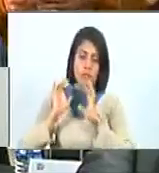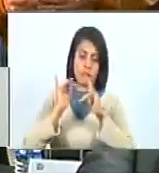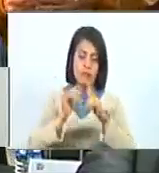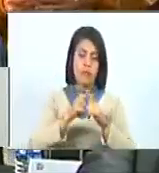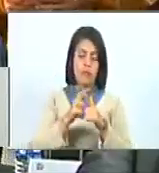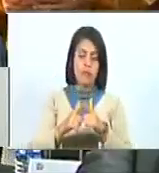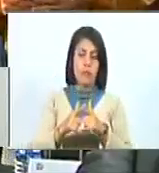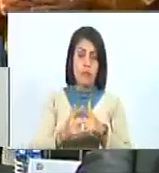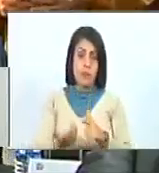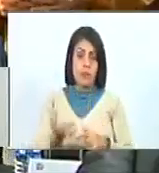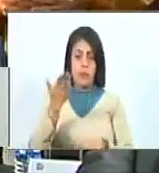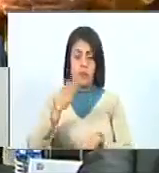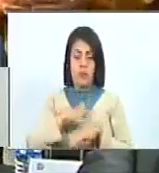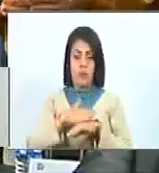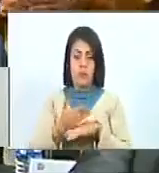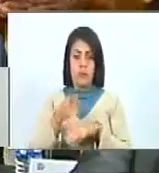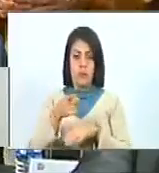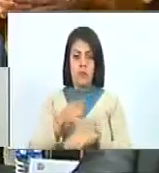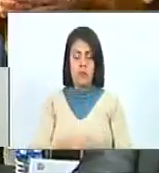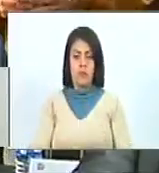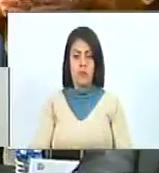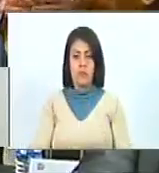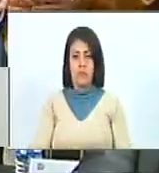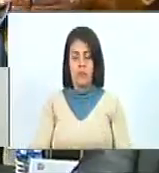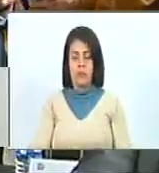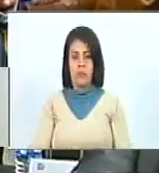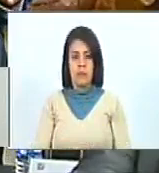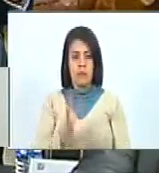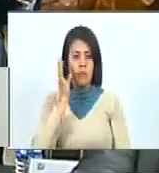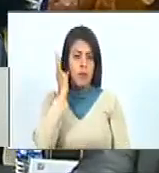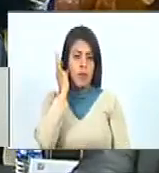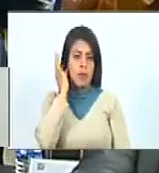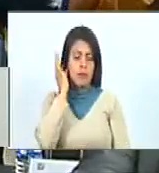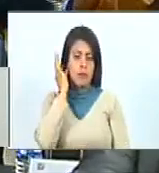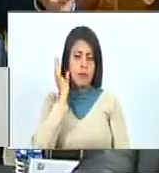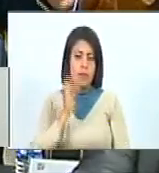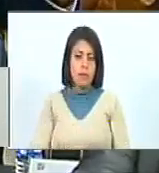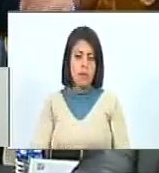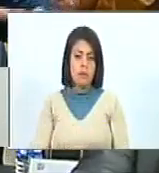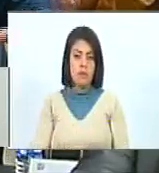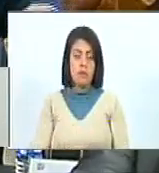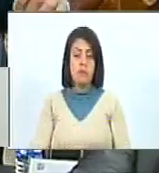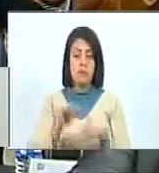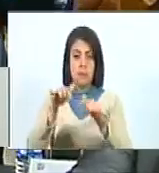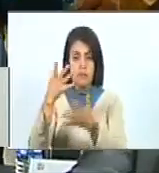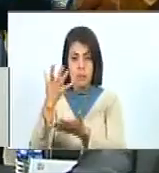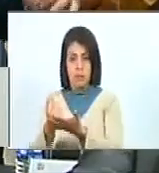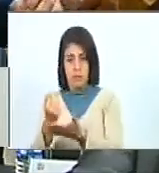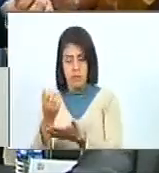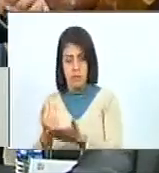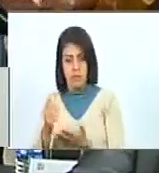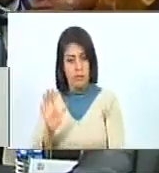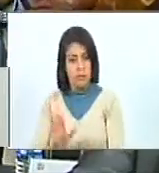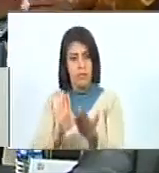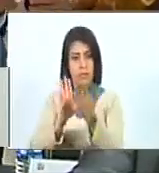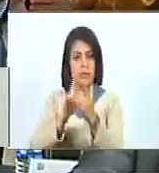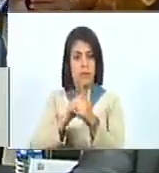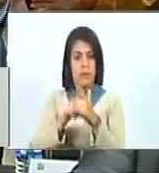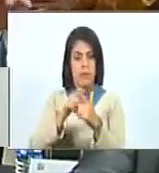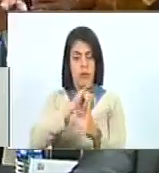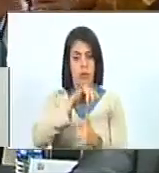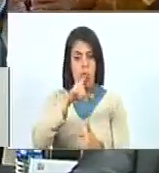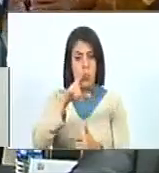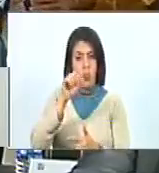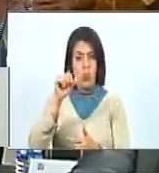por un número importante de mujeres del hoy Estado Morada al frente. Juana